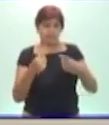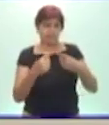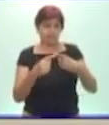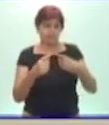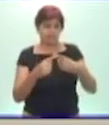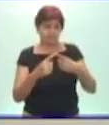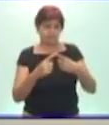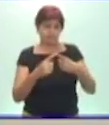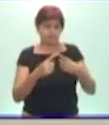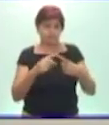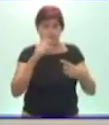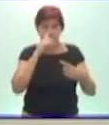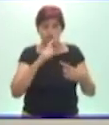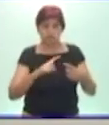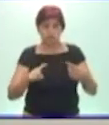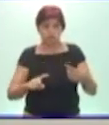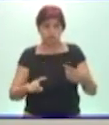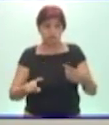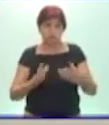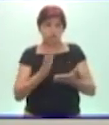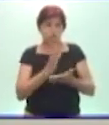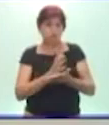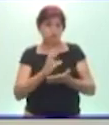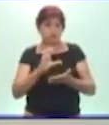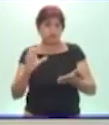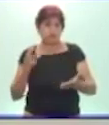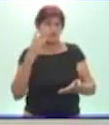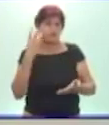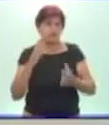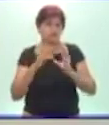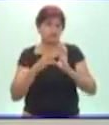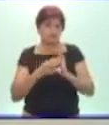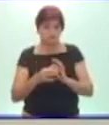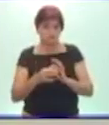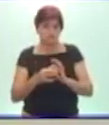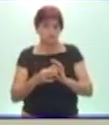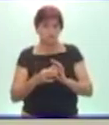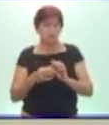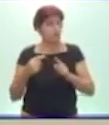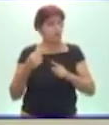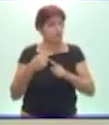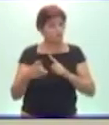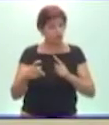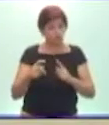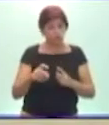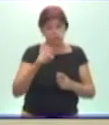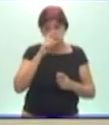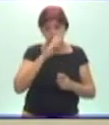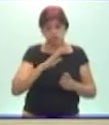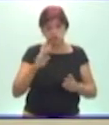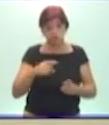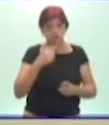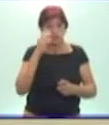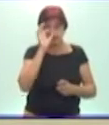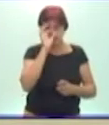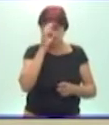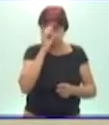un niño en edad escolar en tercer grado y este es un horario de un niño de la primera infancia.